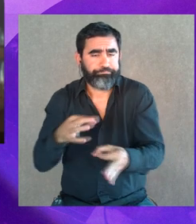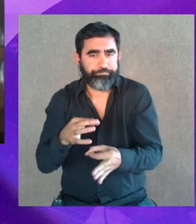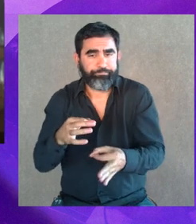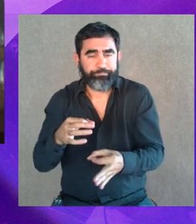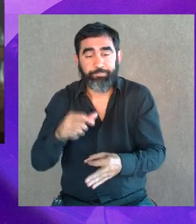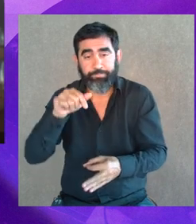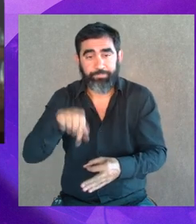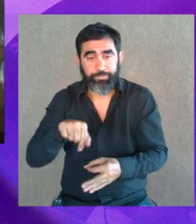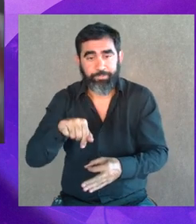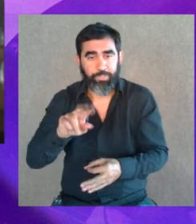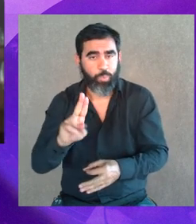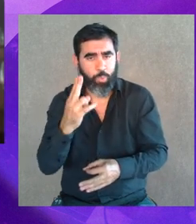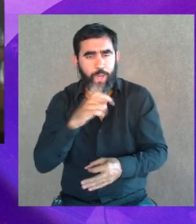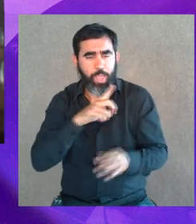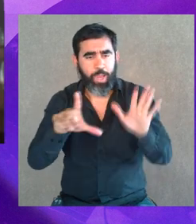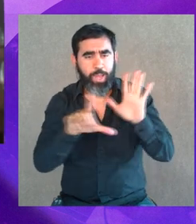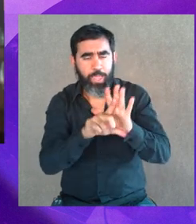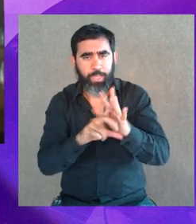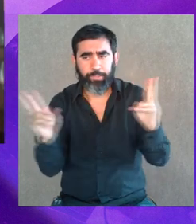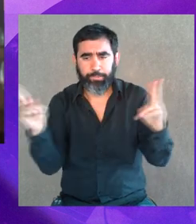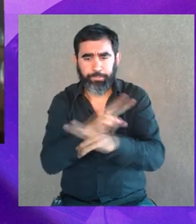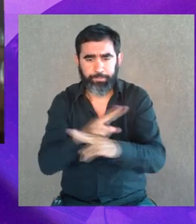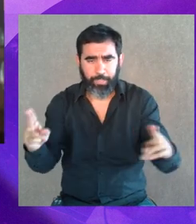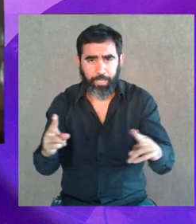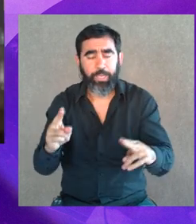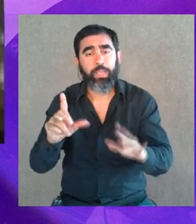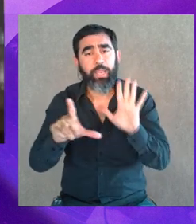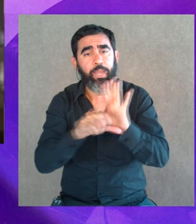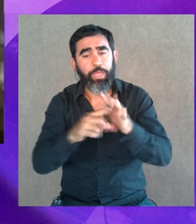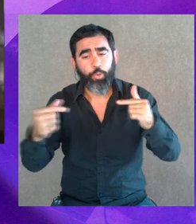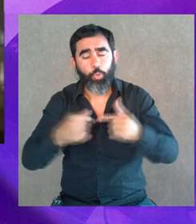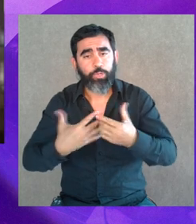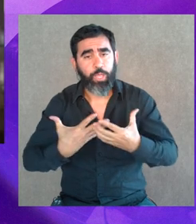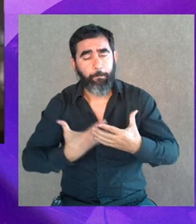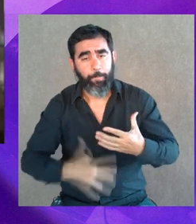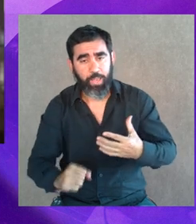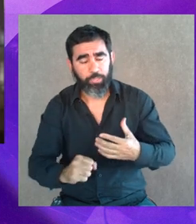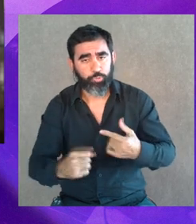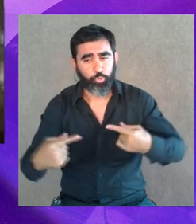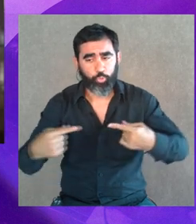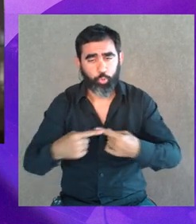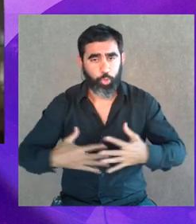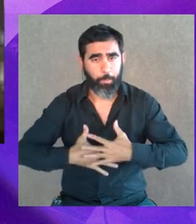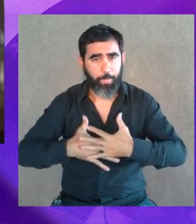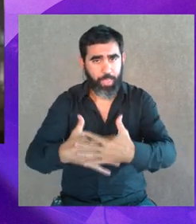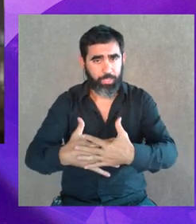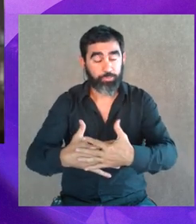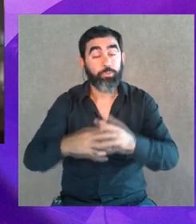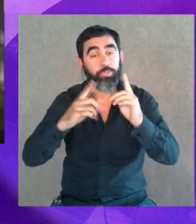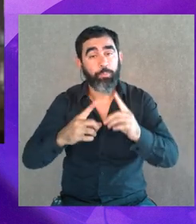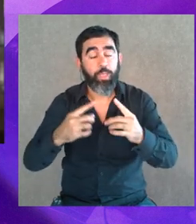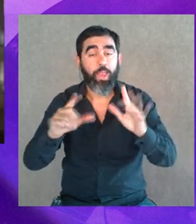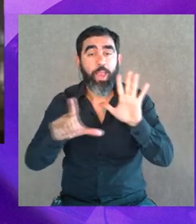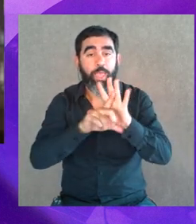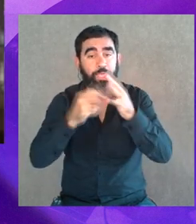bárbaro, ¿no? Digo, tenemos ley trans, tenemos ley de interrupción voluntaria del embarazo, bueno, ni que hablar de nuestra